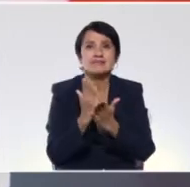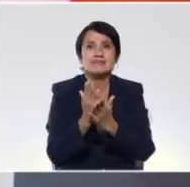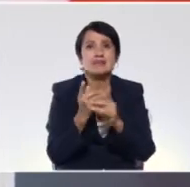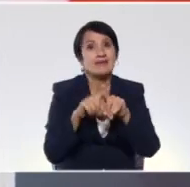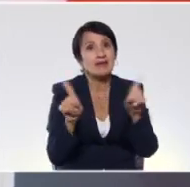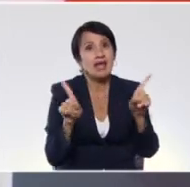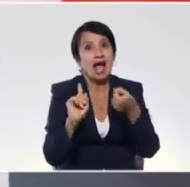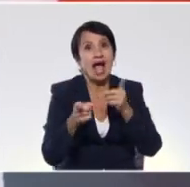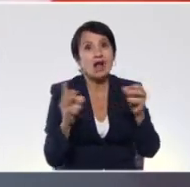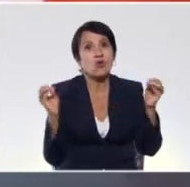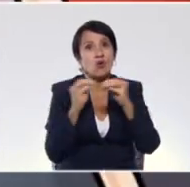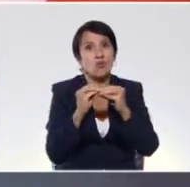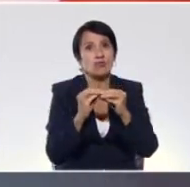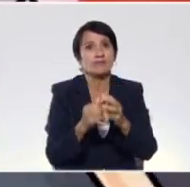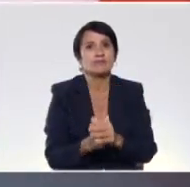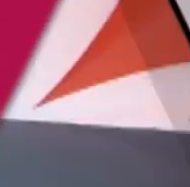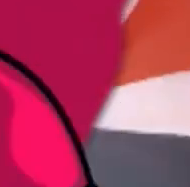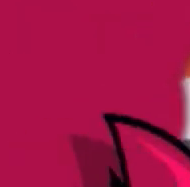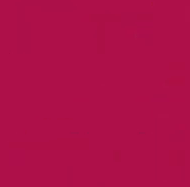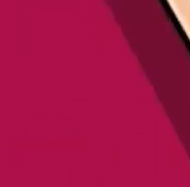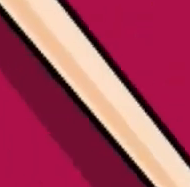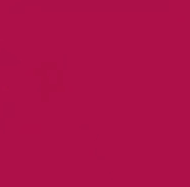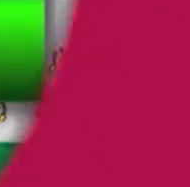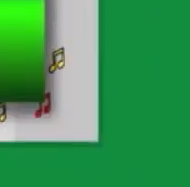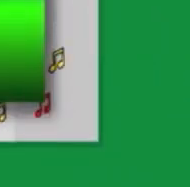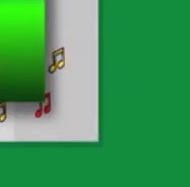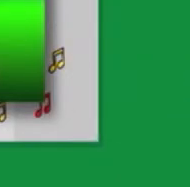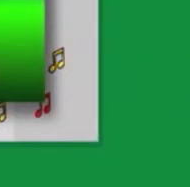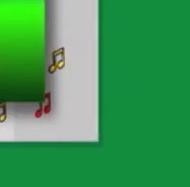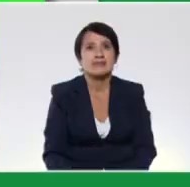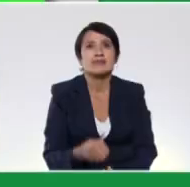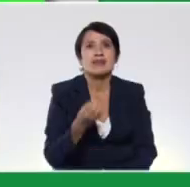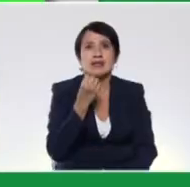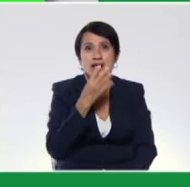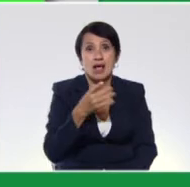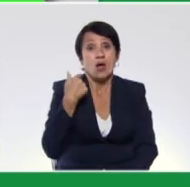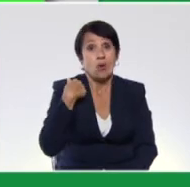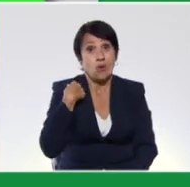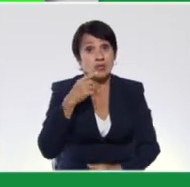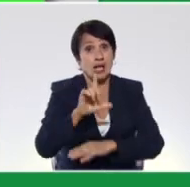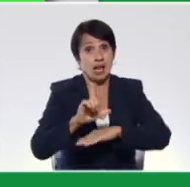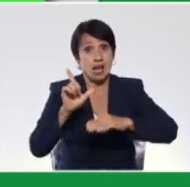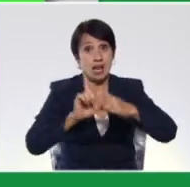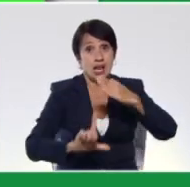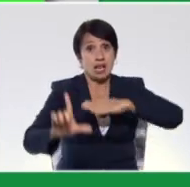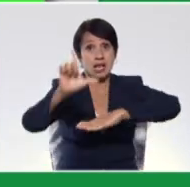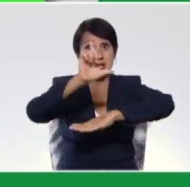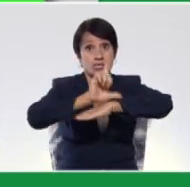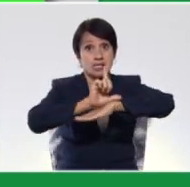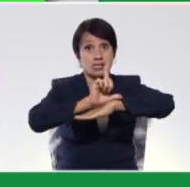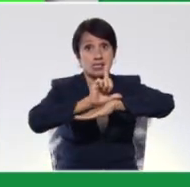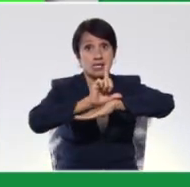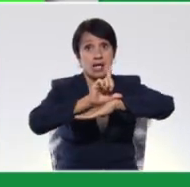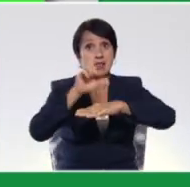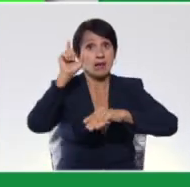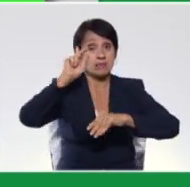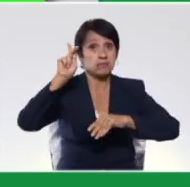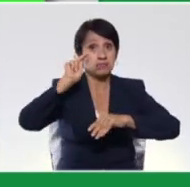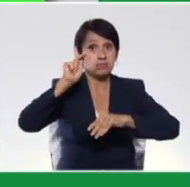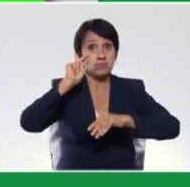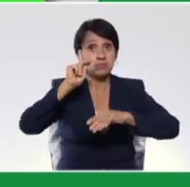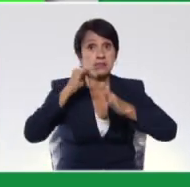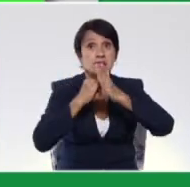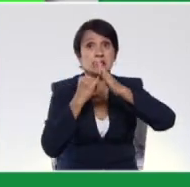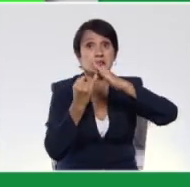ser diferente es algo que me gusta. Buen día, soy la licenciada Liliana Camargo, docente del